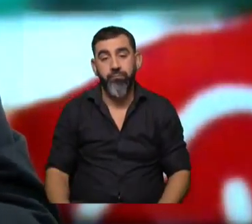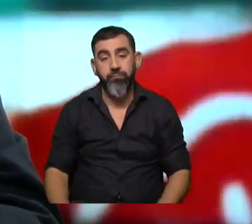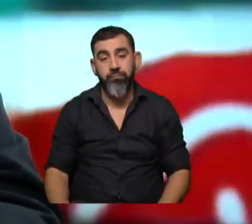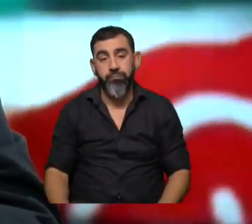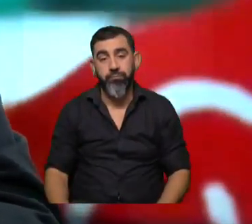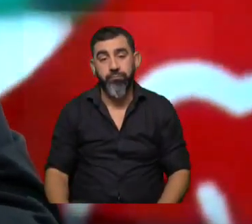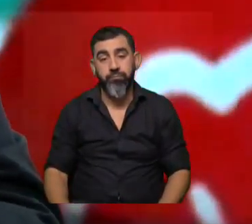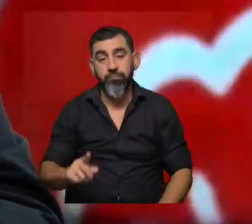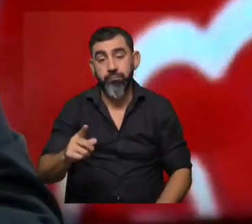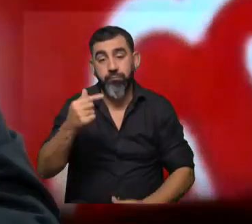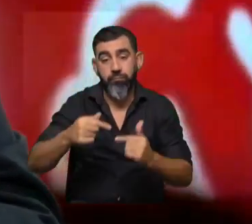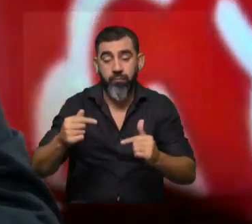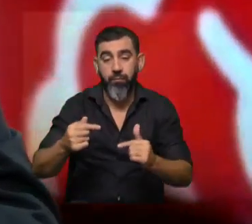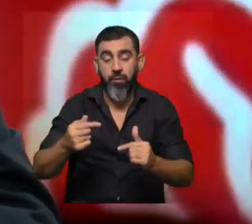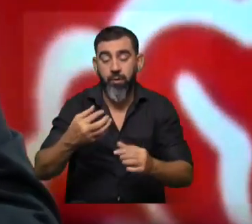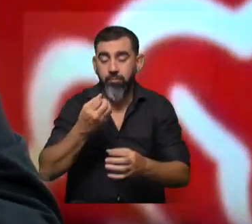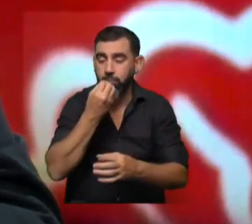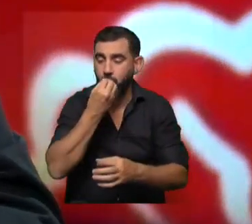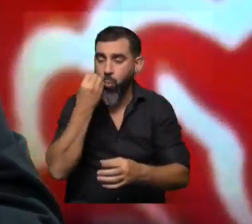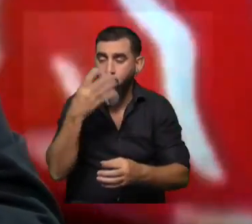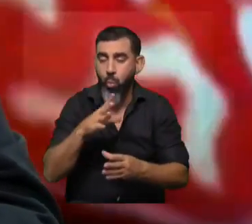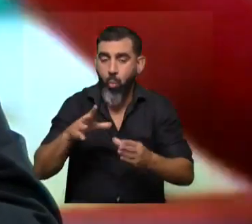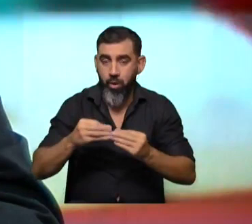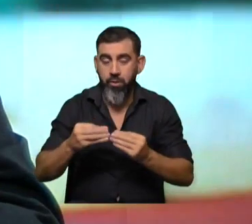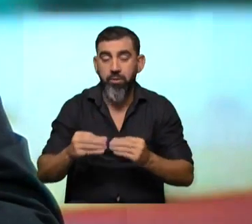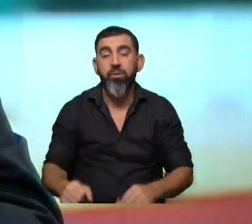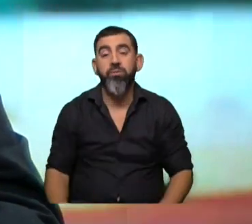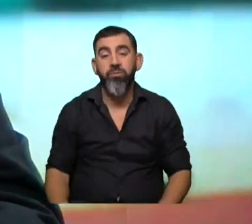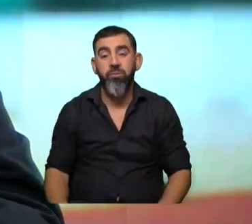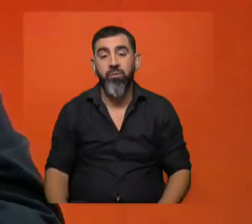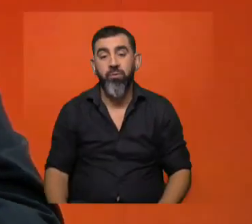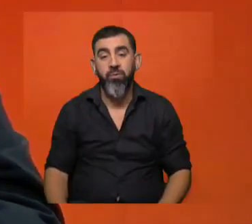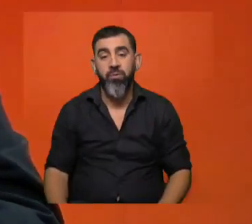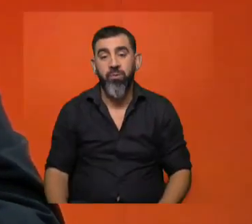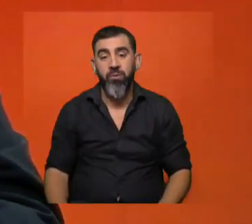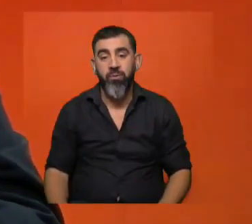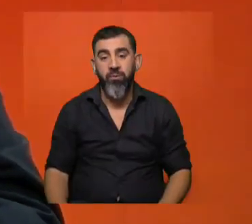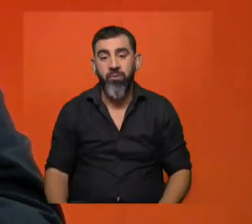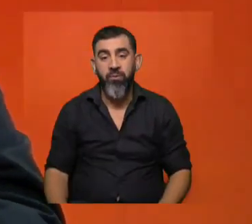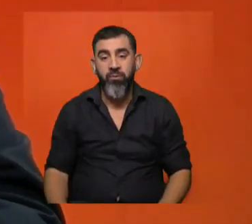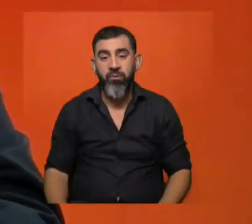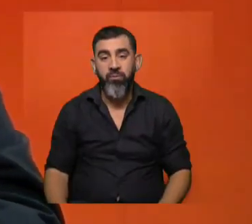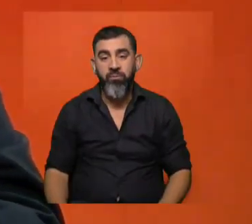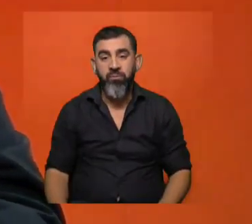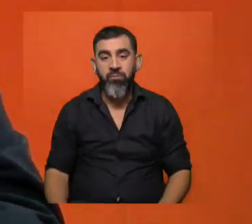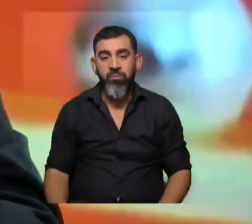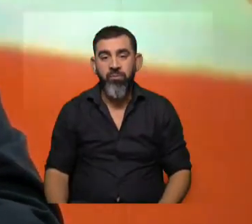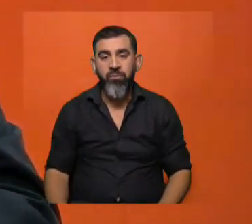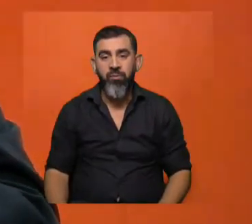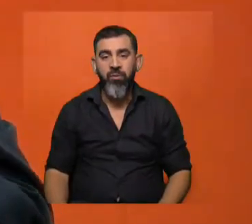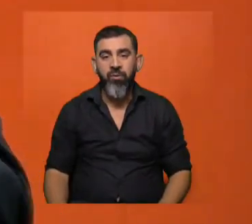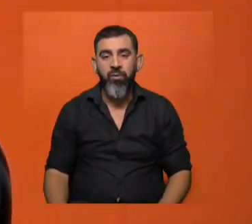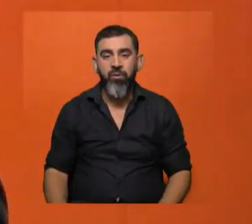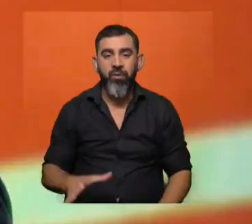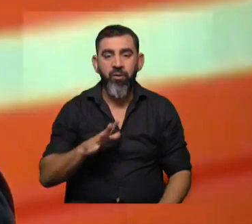esos instrumentos han tenido muy buena recepción porque además tenés como lo mejor de los dos